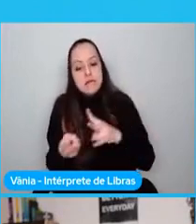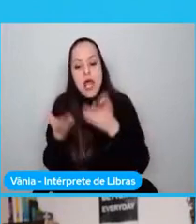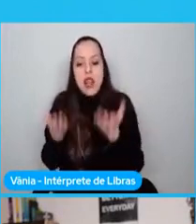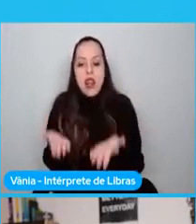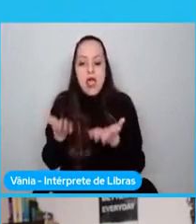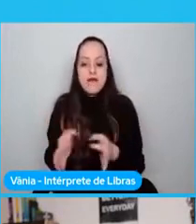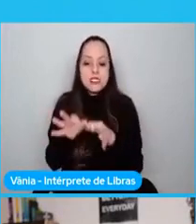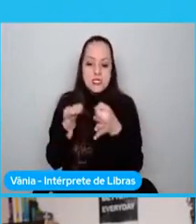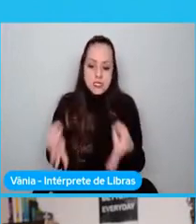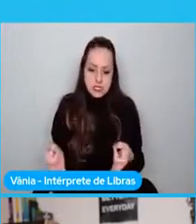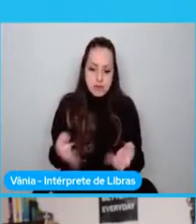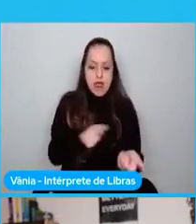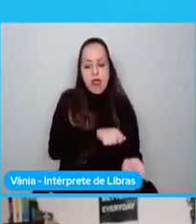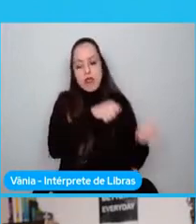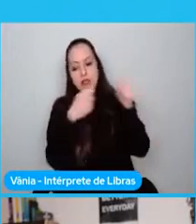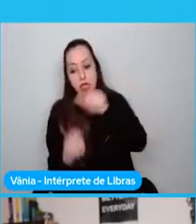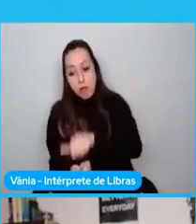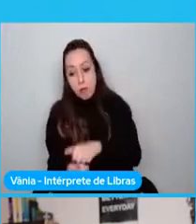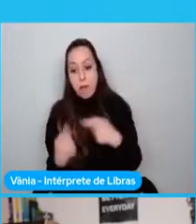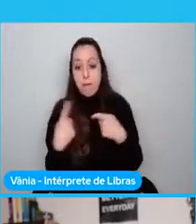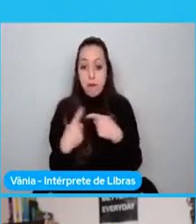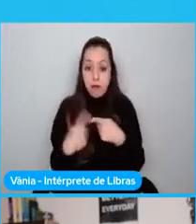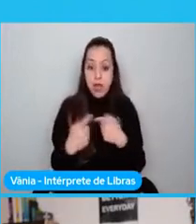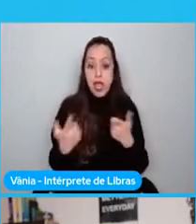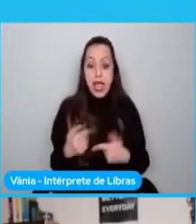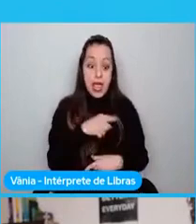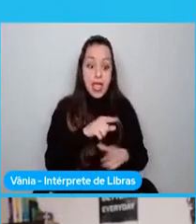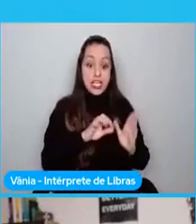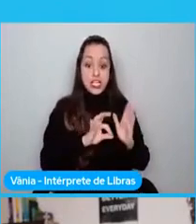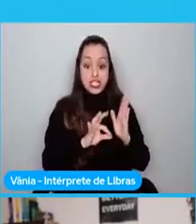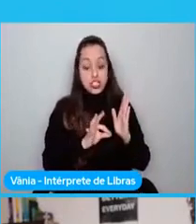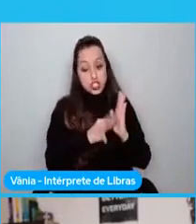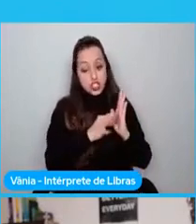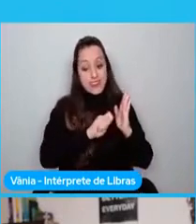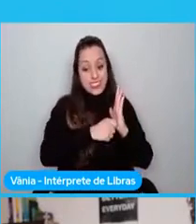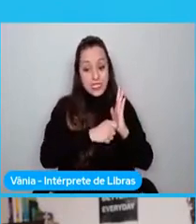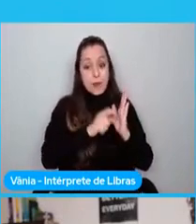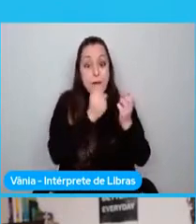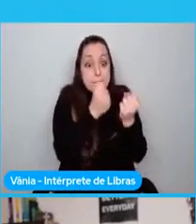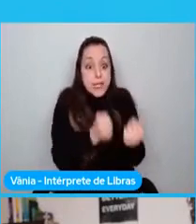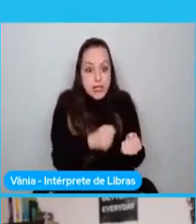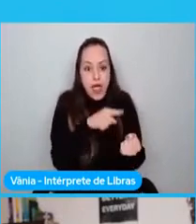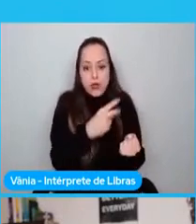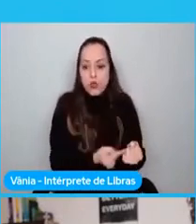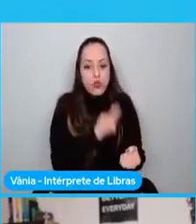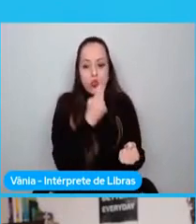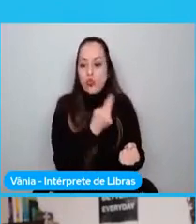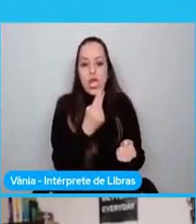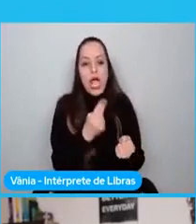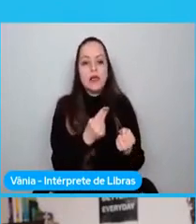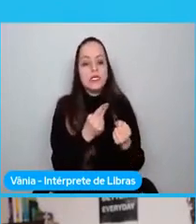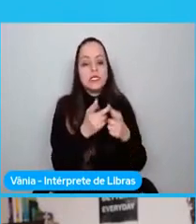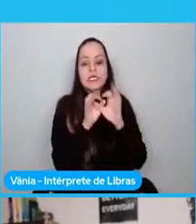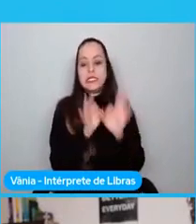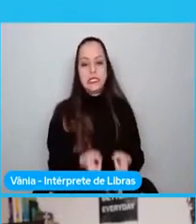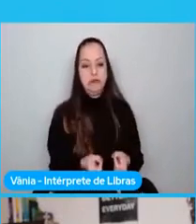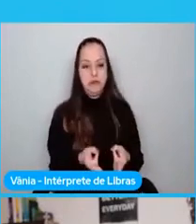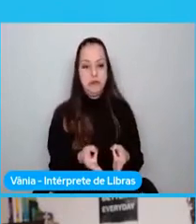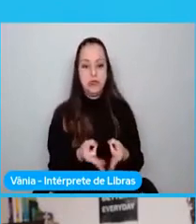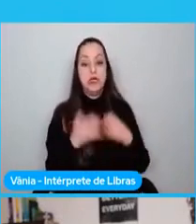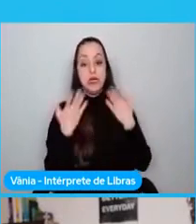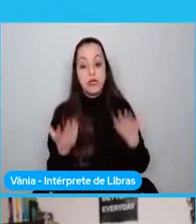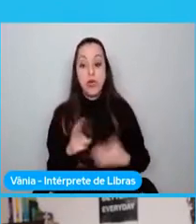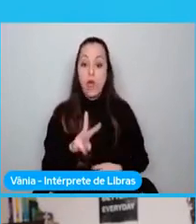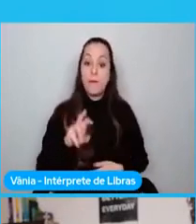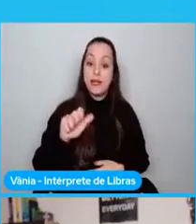su estructura, por su arquitectura, JavaScript no puede tener. Pero de igual forma, para hacer eso, WebAssembly